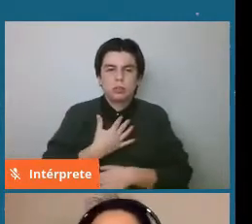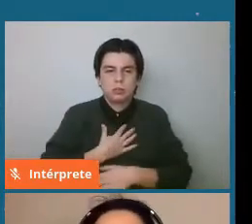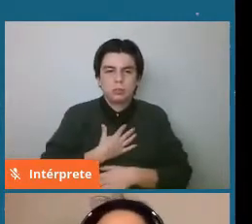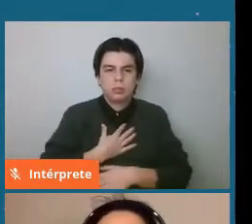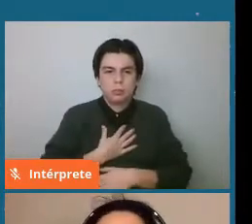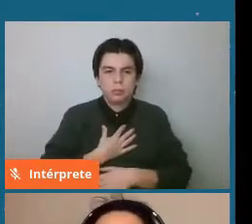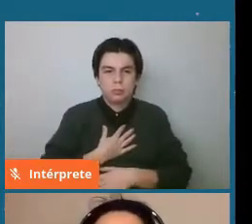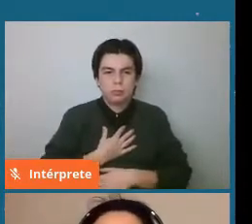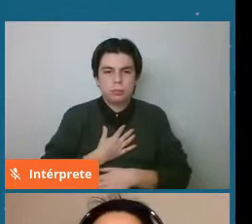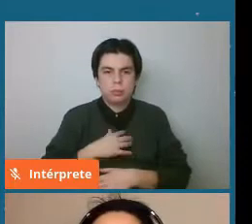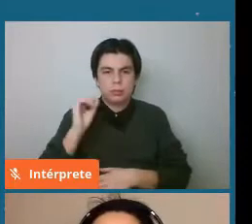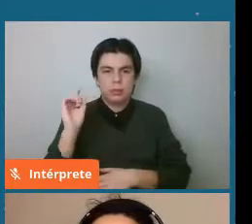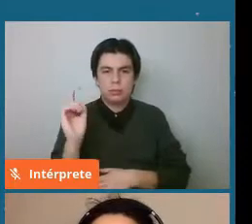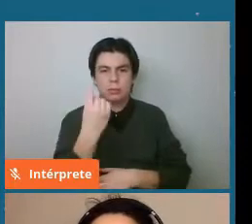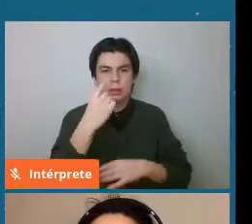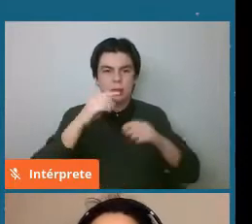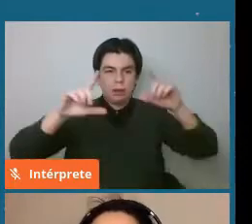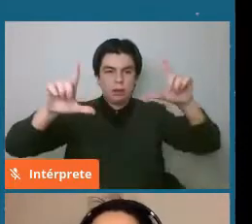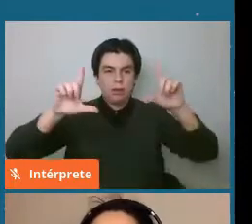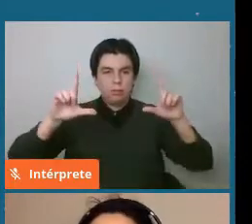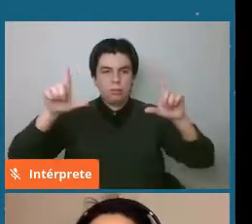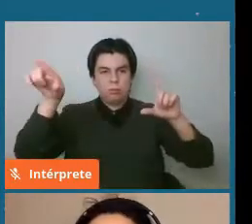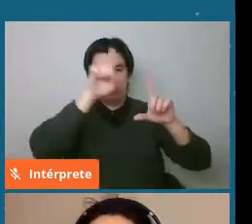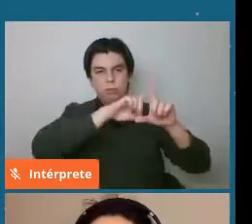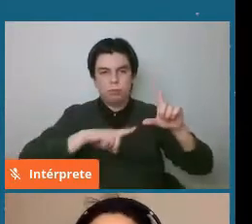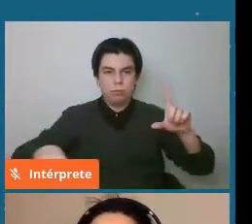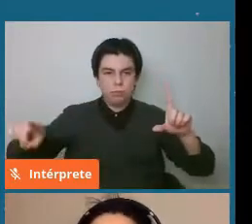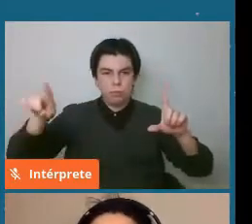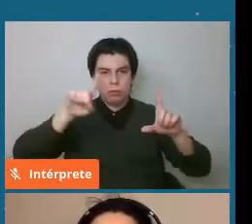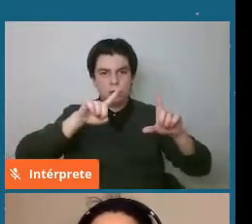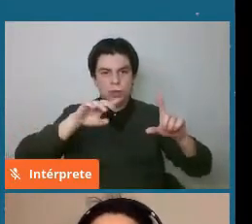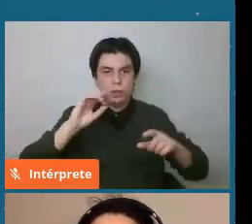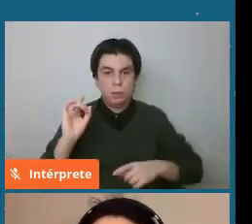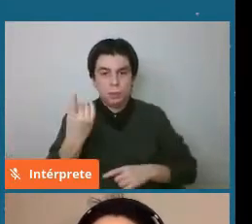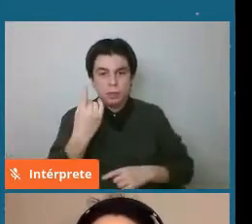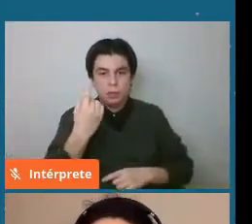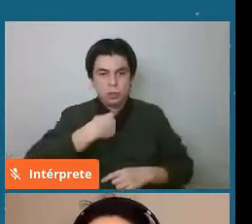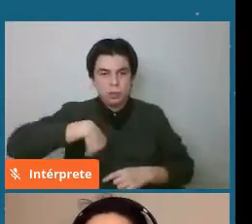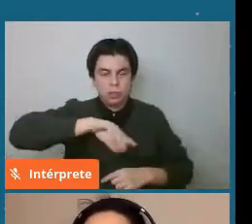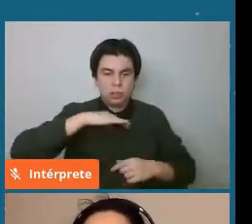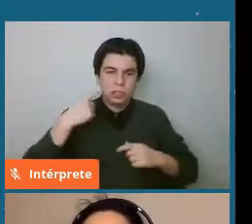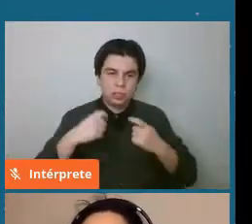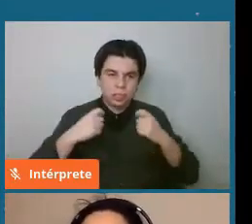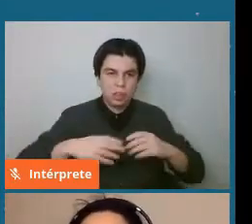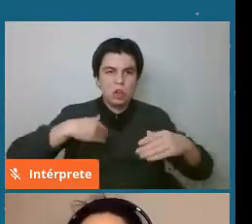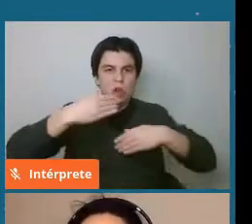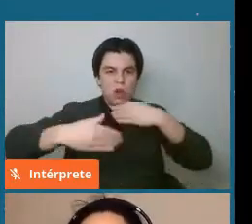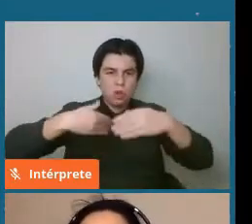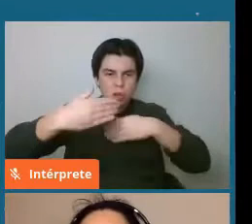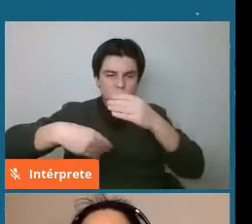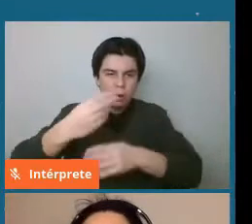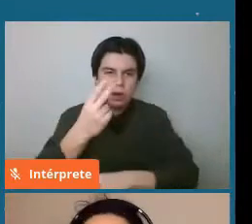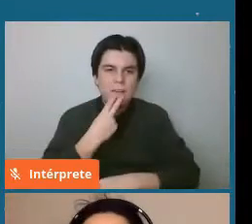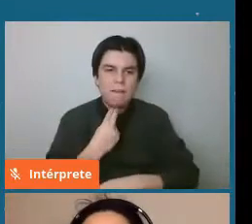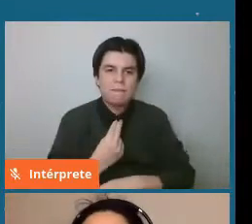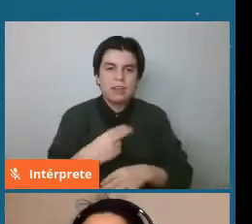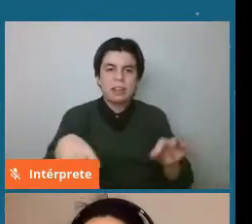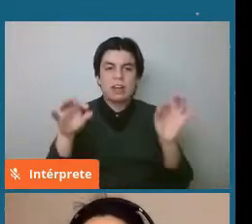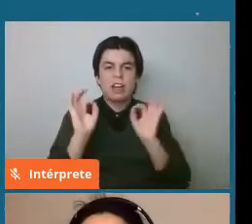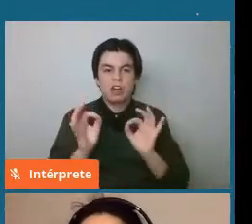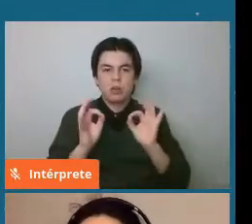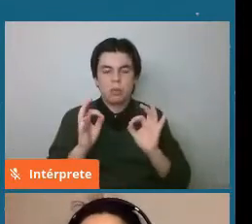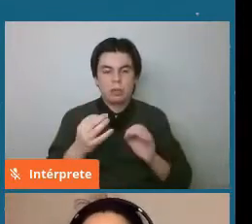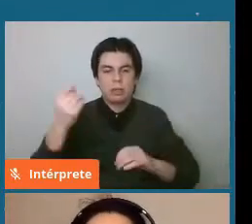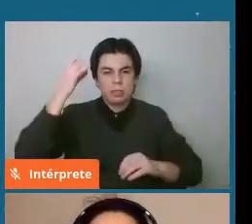Así que la primera imagen es poner de que, a pesar de que estamos tratando de continuar con la vida más o menos normal, sabemos